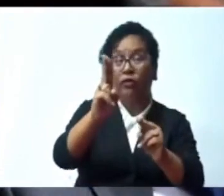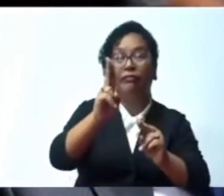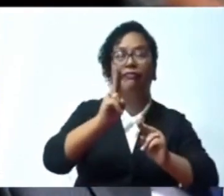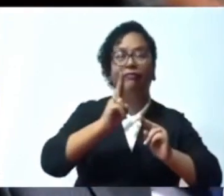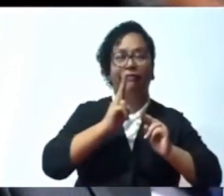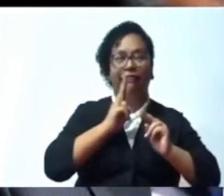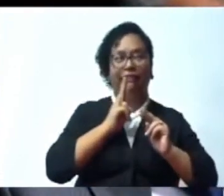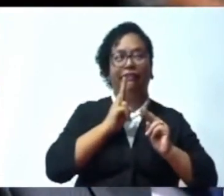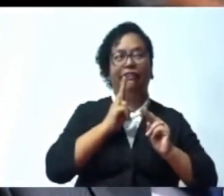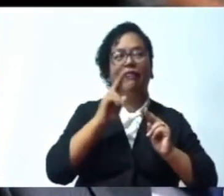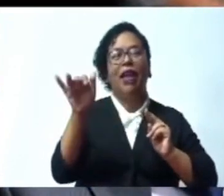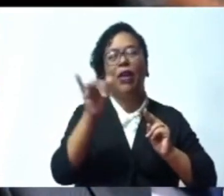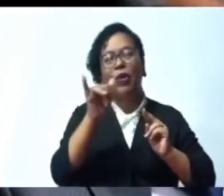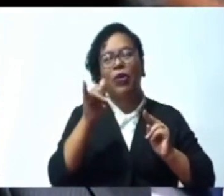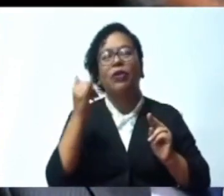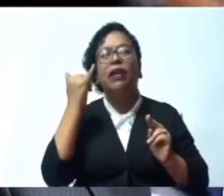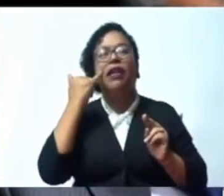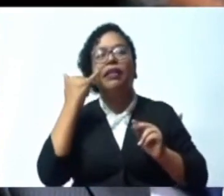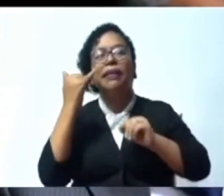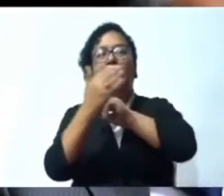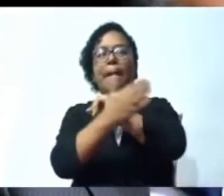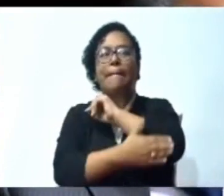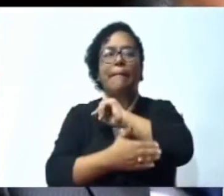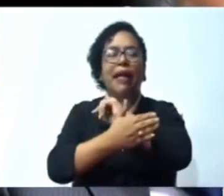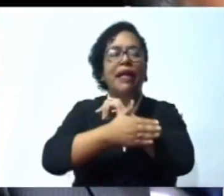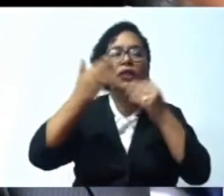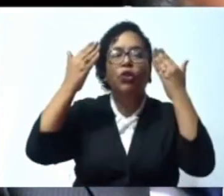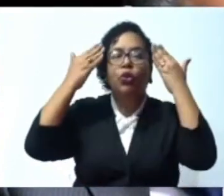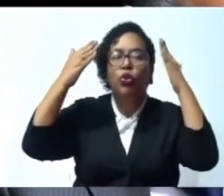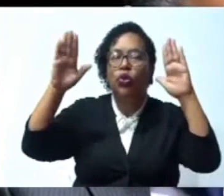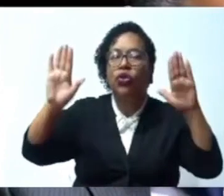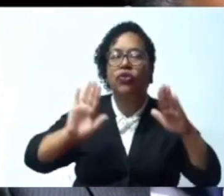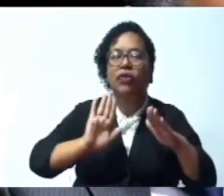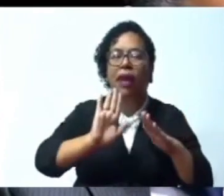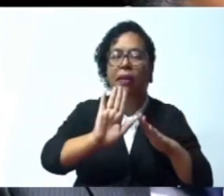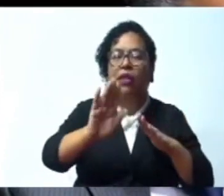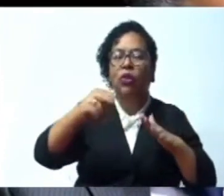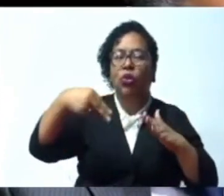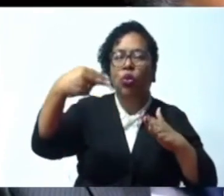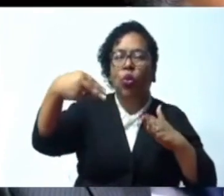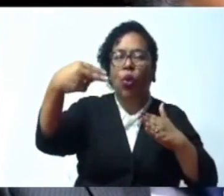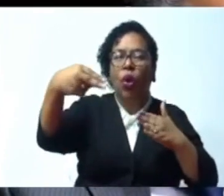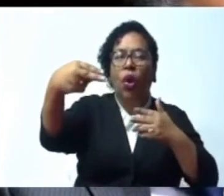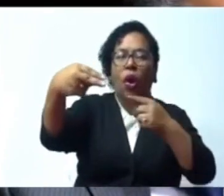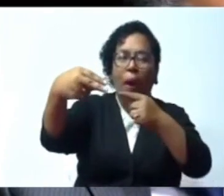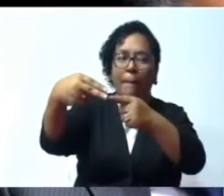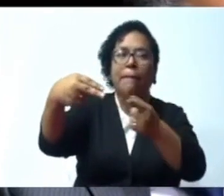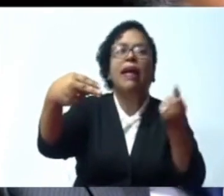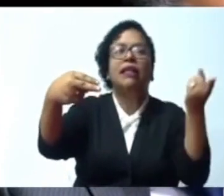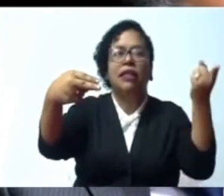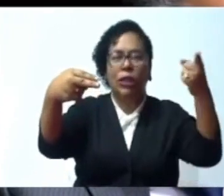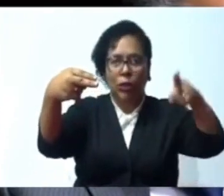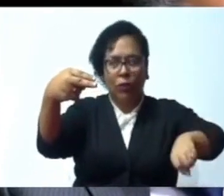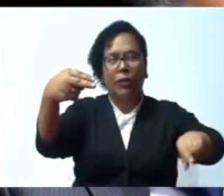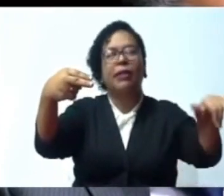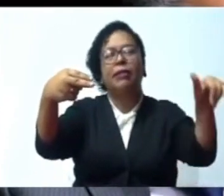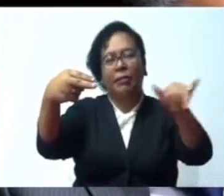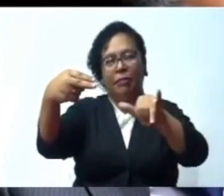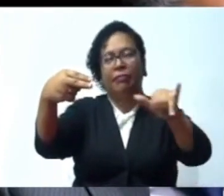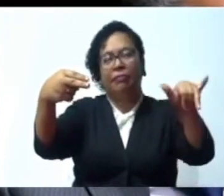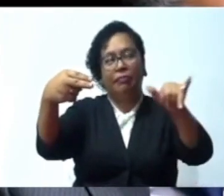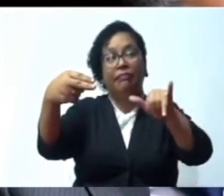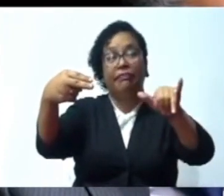que no conoce su historia, lamentablemente está condenado a repetirla Es por tal razón, honorable